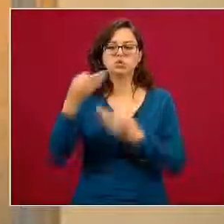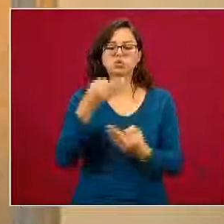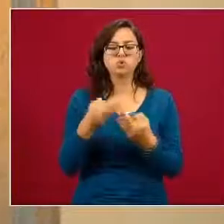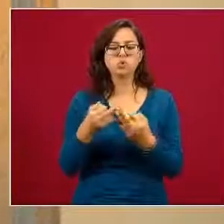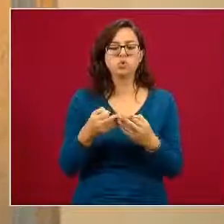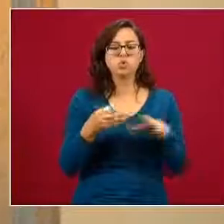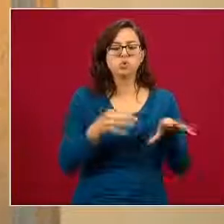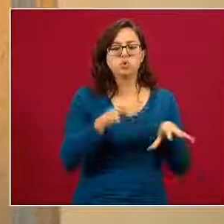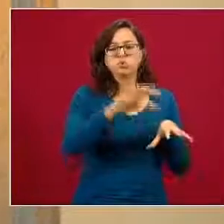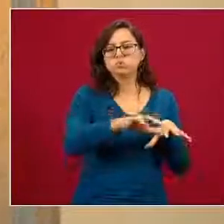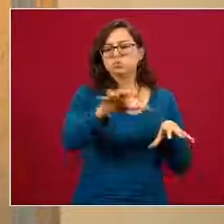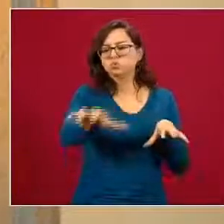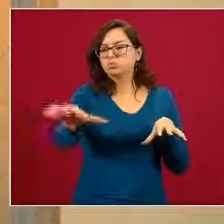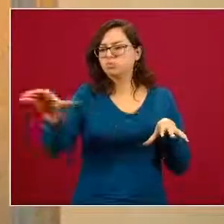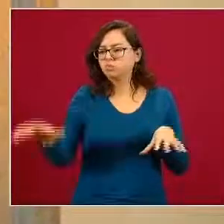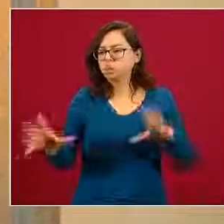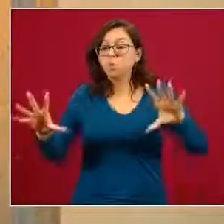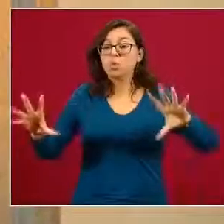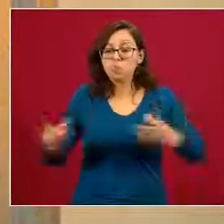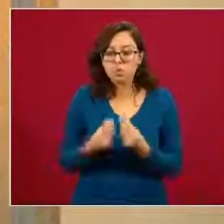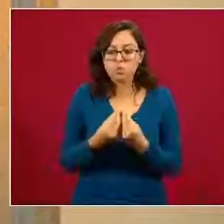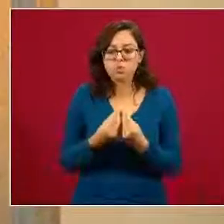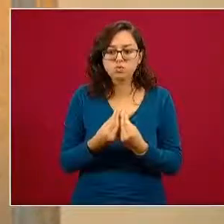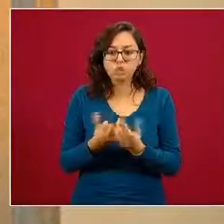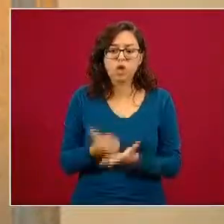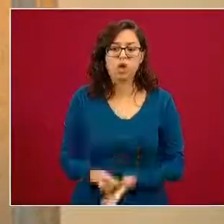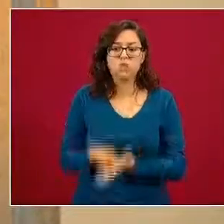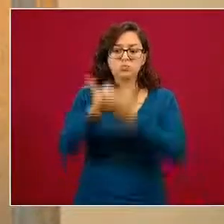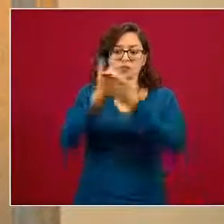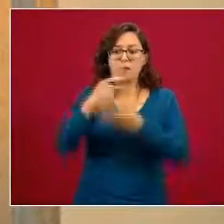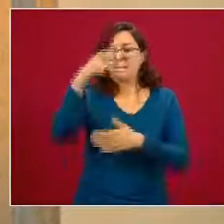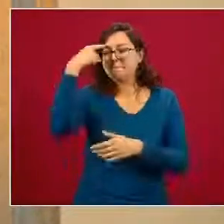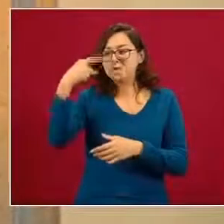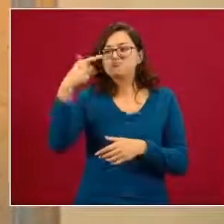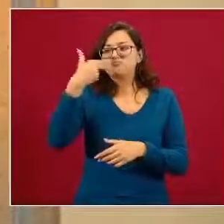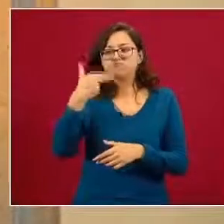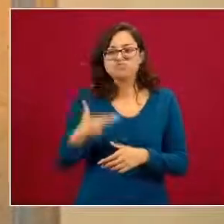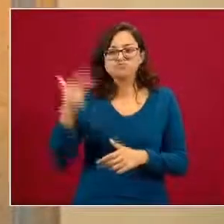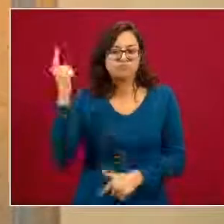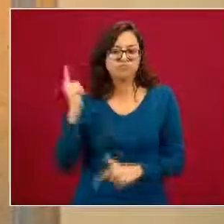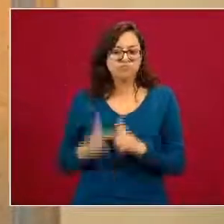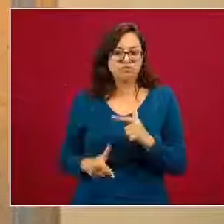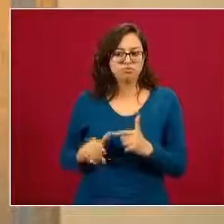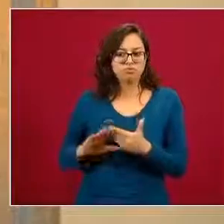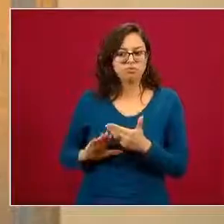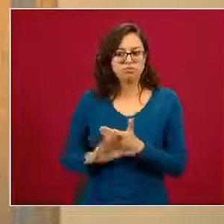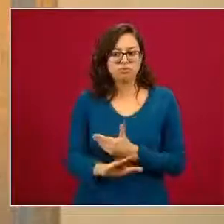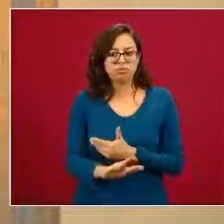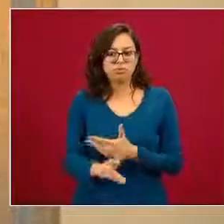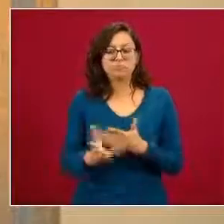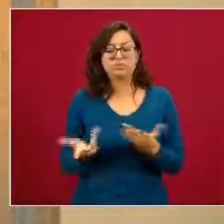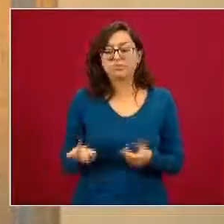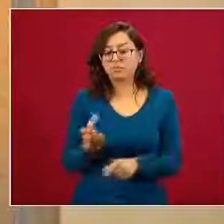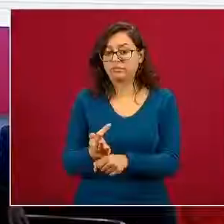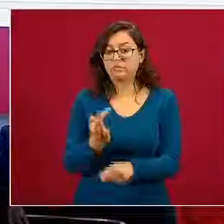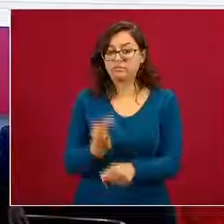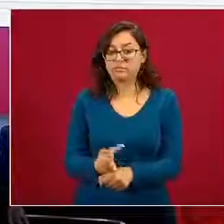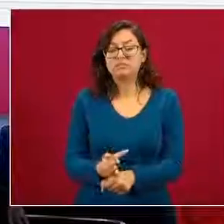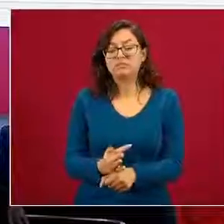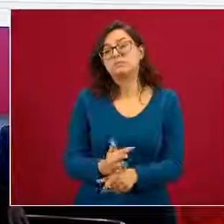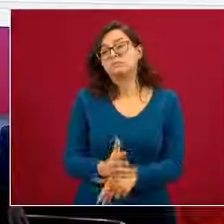sectores que pueden trabajar para su prevención digamos ahora cambia un poco la perspectiva pero un